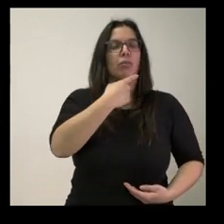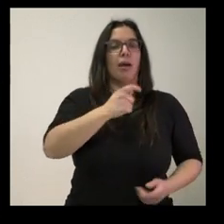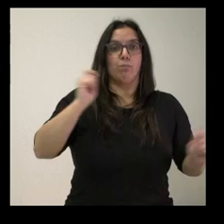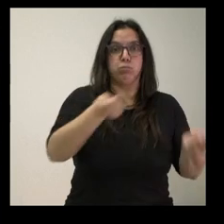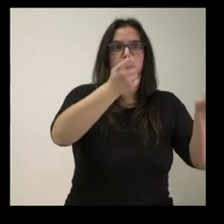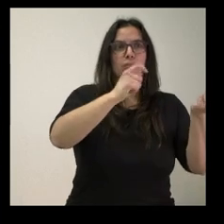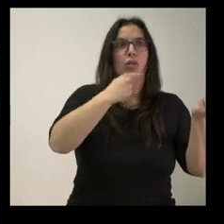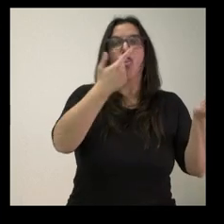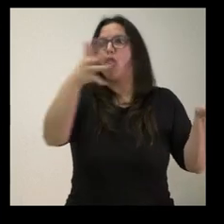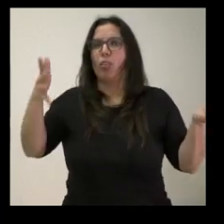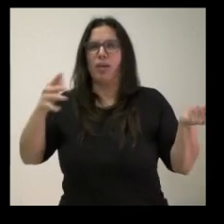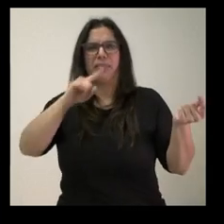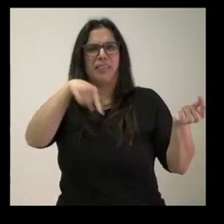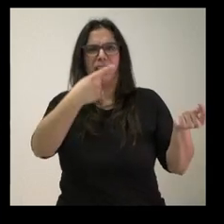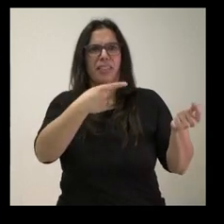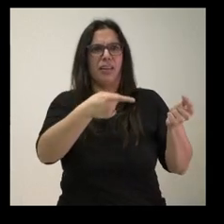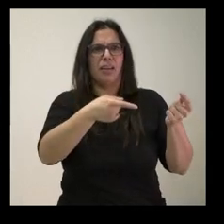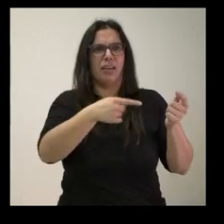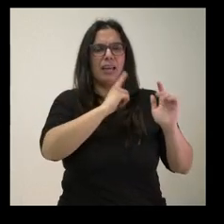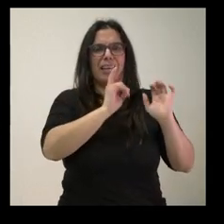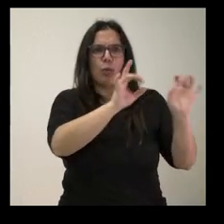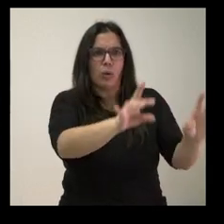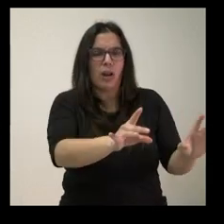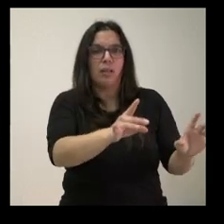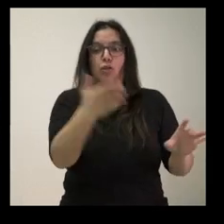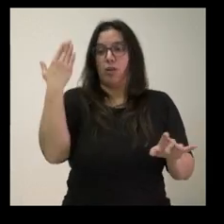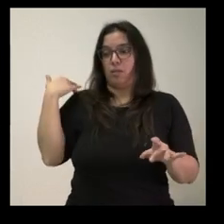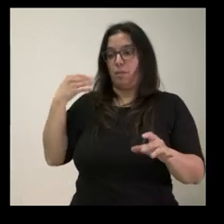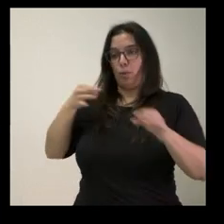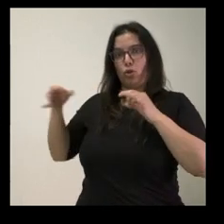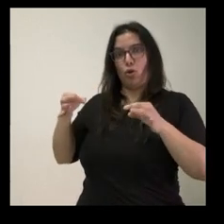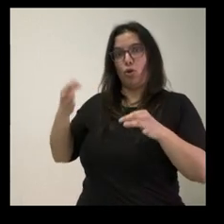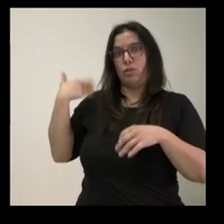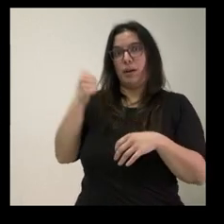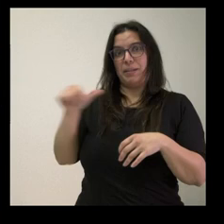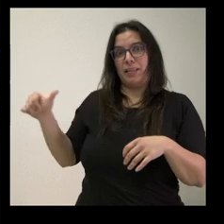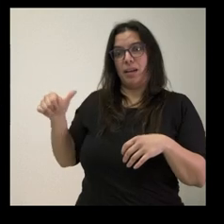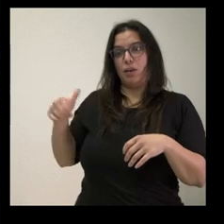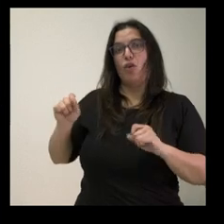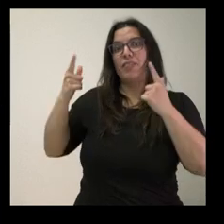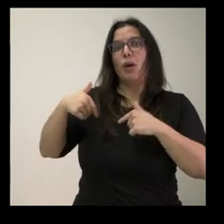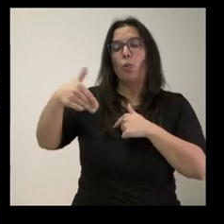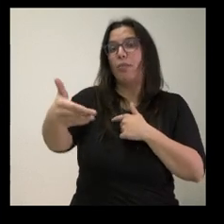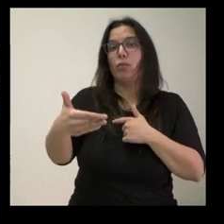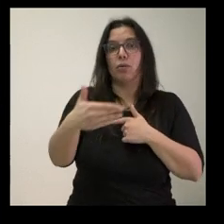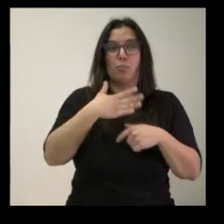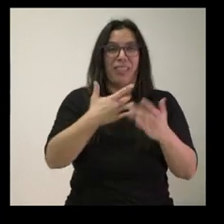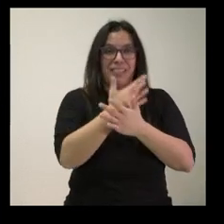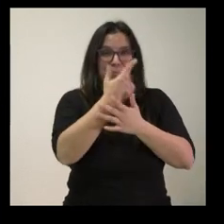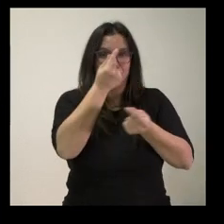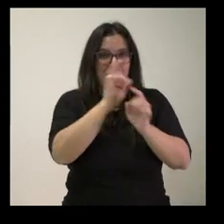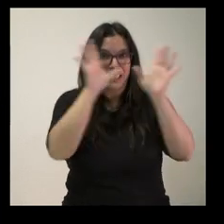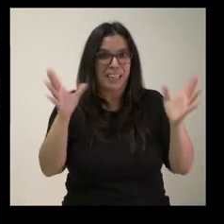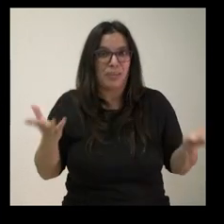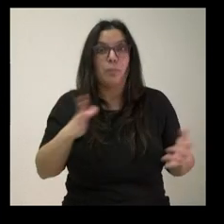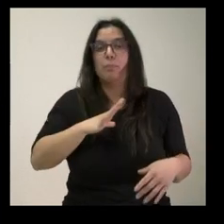está? Porque dicen que va a seguir toda la legislación como está. Entonces, lo que anunciaron, ese protocolo, ¿dónde está? ¿Cuándo entra en vigor? Si nos pueden dar un poco más de luz sobre eso. Porque